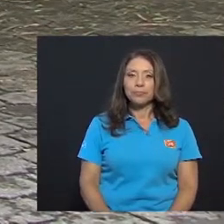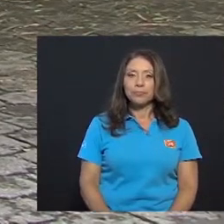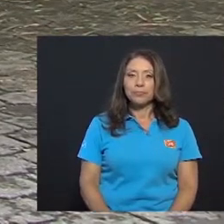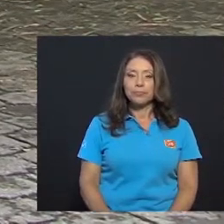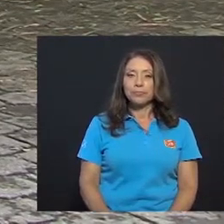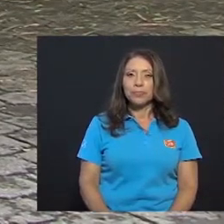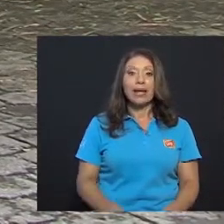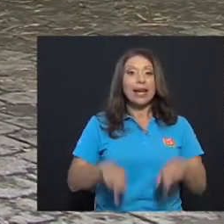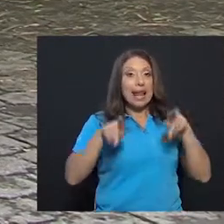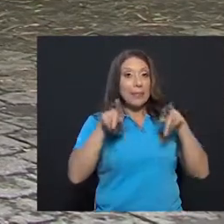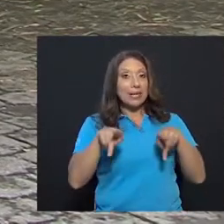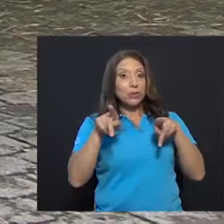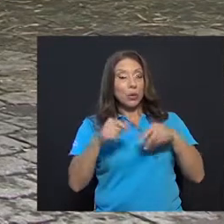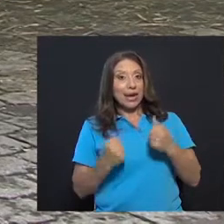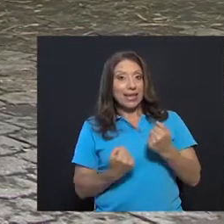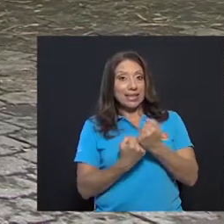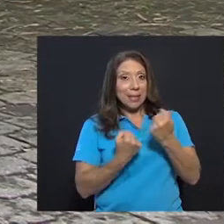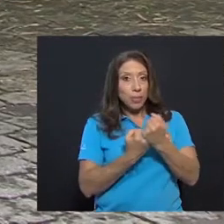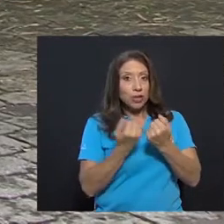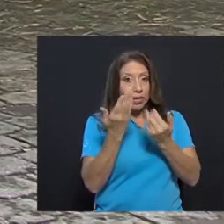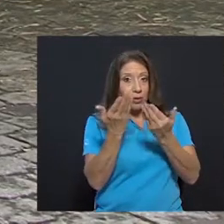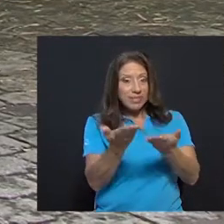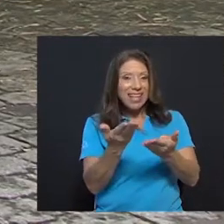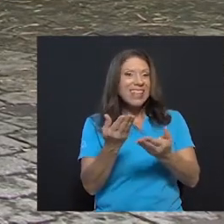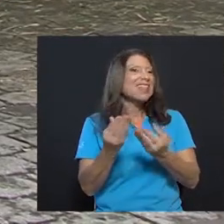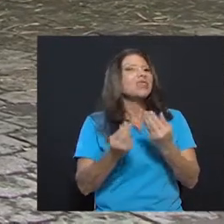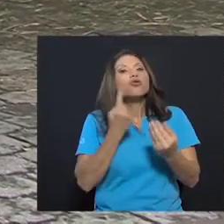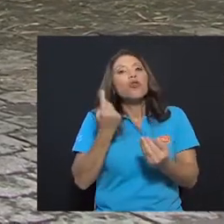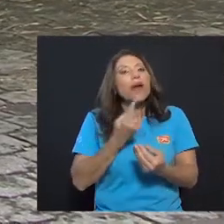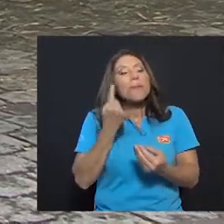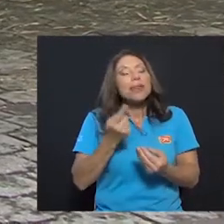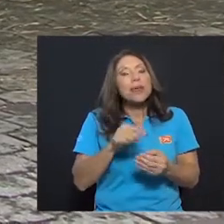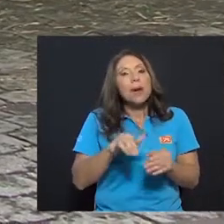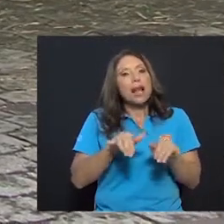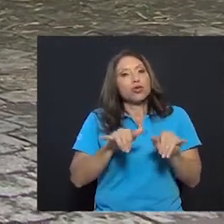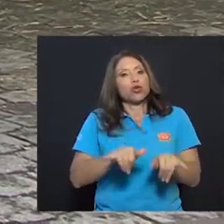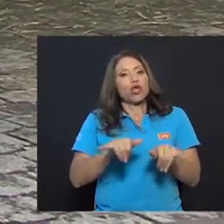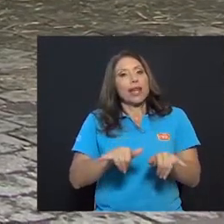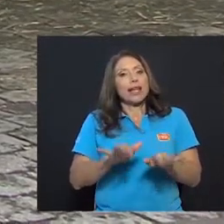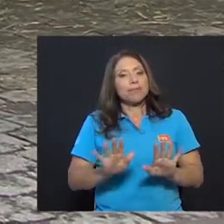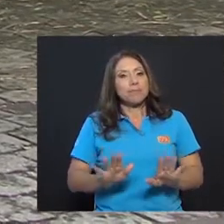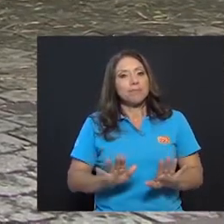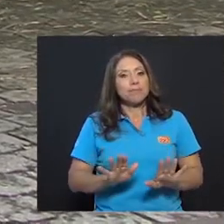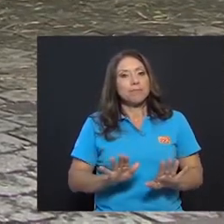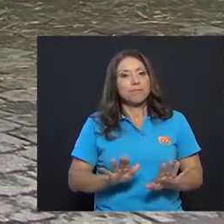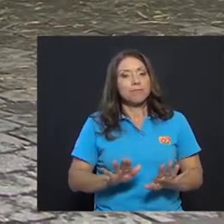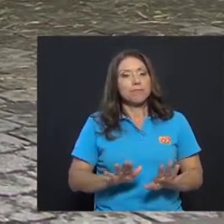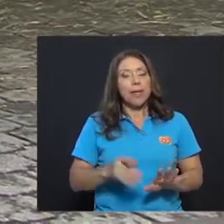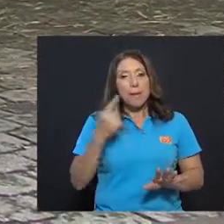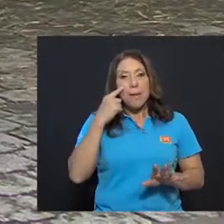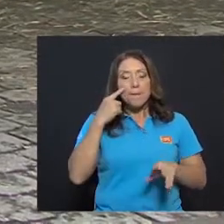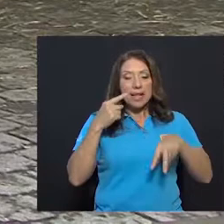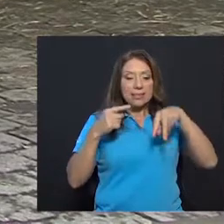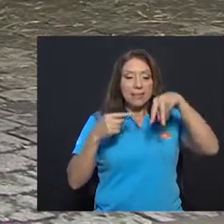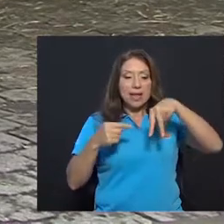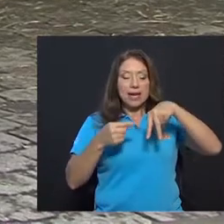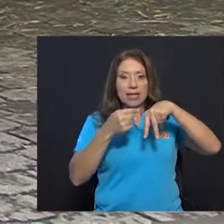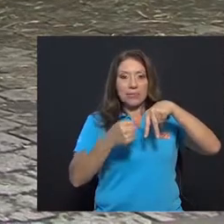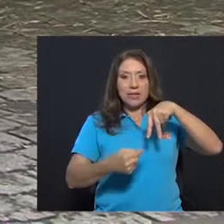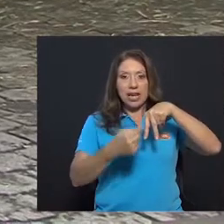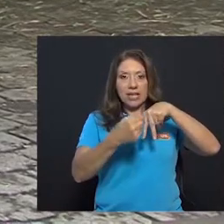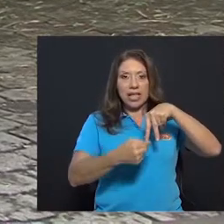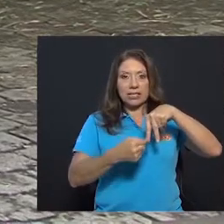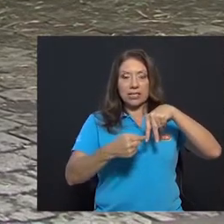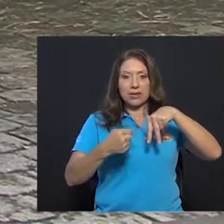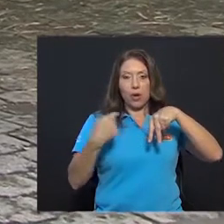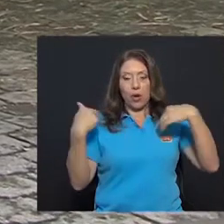y la persona que está apoyando o que te está apoyando lo que va hacer es nada más sostener. Las piernas van rectas a posición del